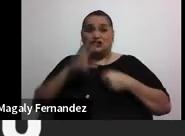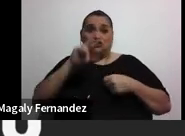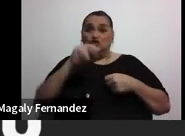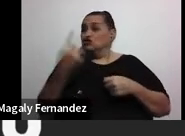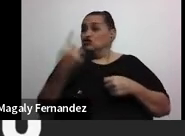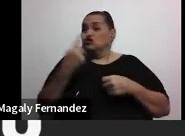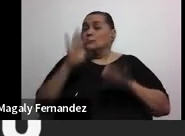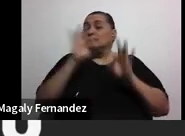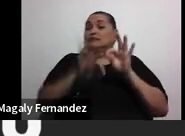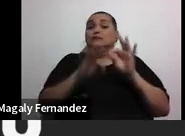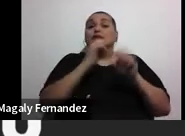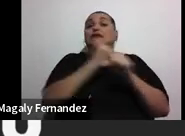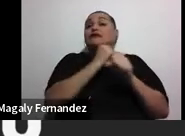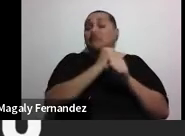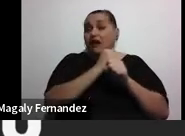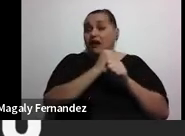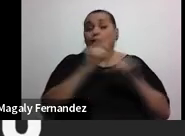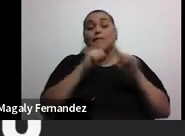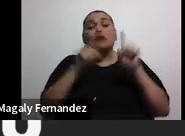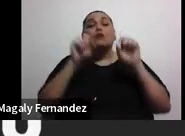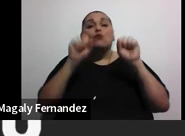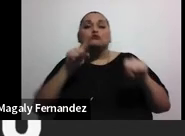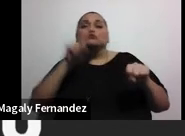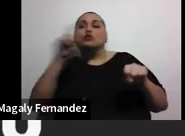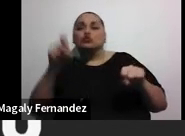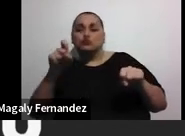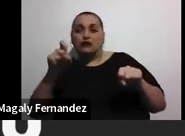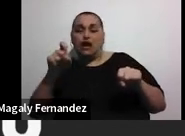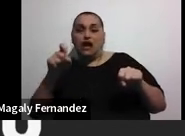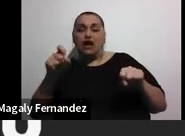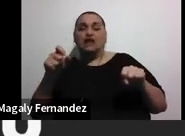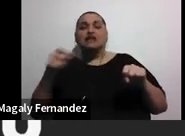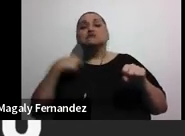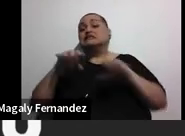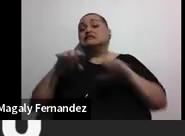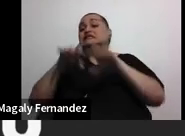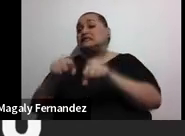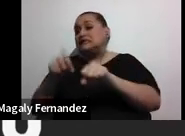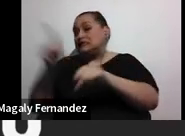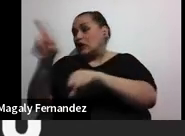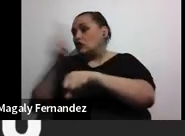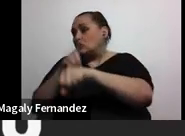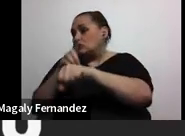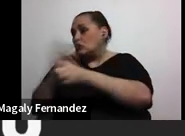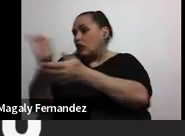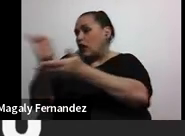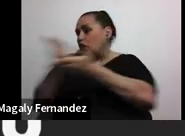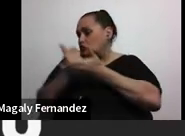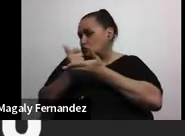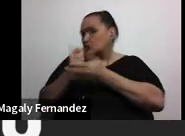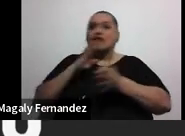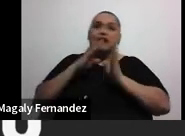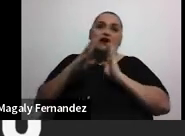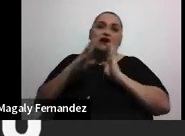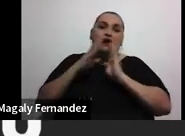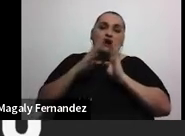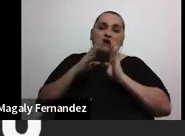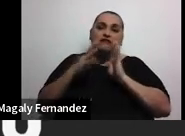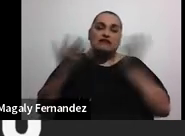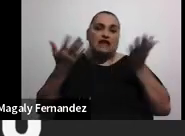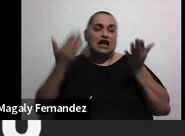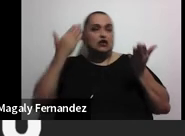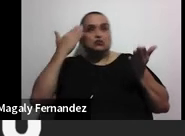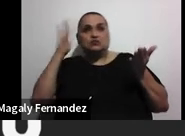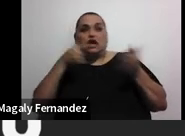sencillo de trabajar pero podemos preguntarnos puedo llegar y sacar una cita con alguien para que me ayude hablar con hablar con no sé si fuera